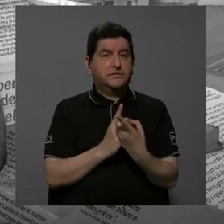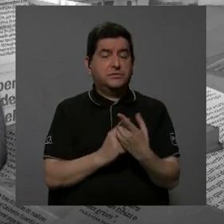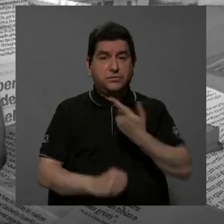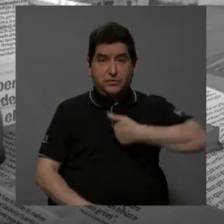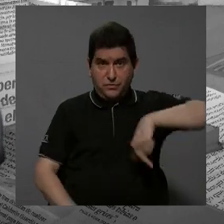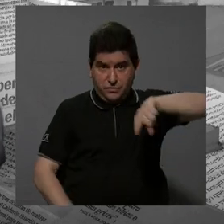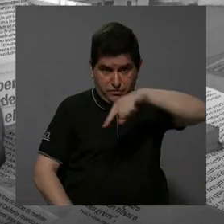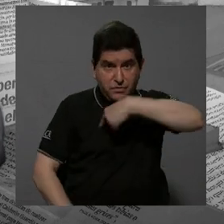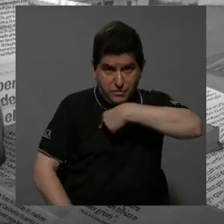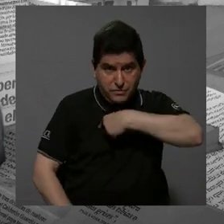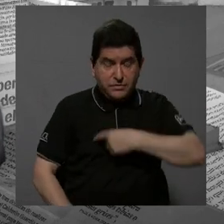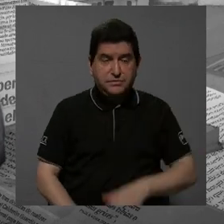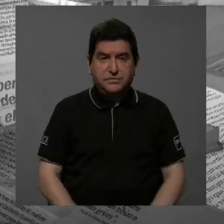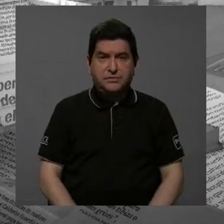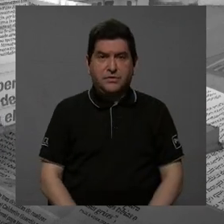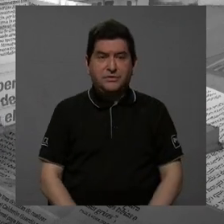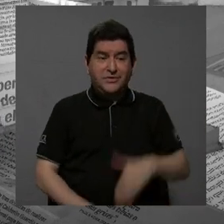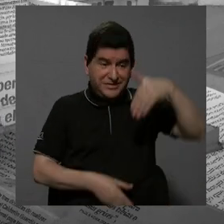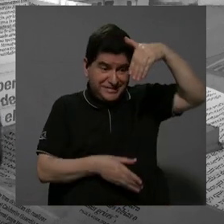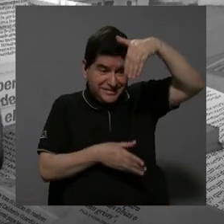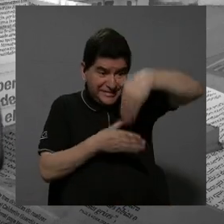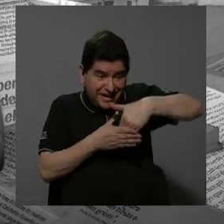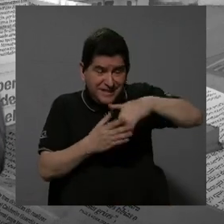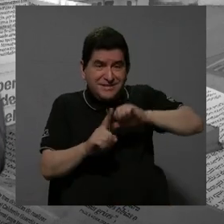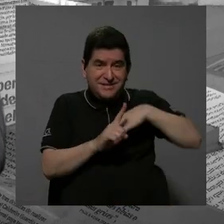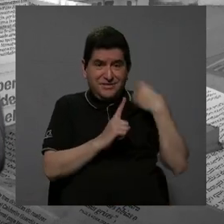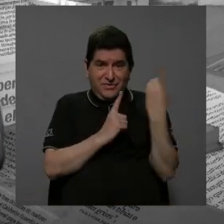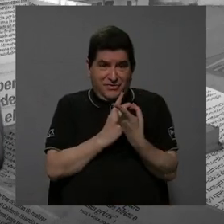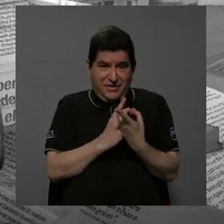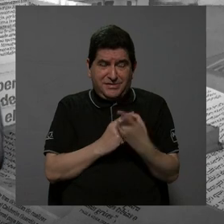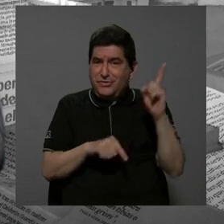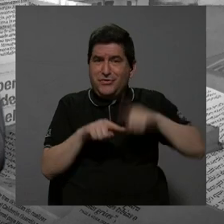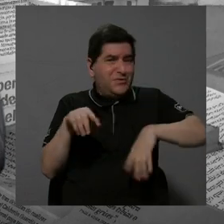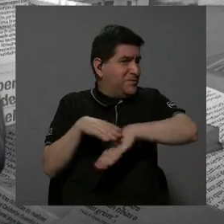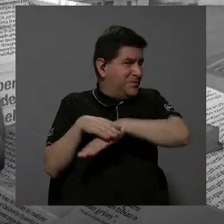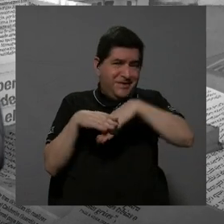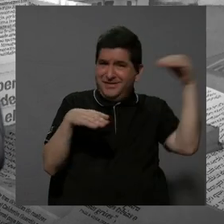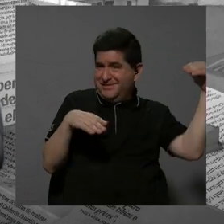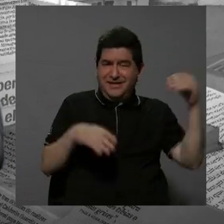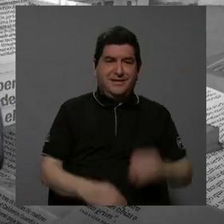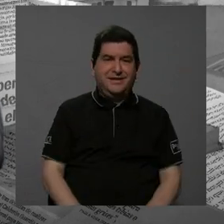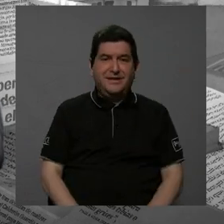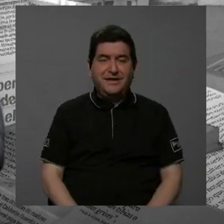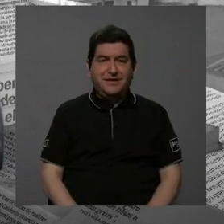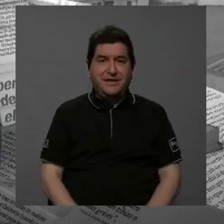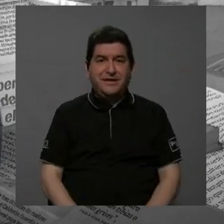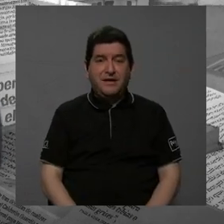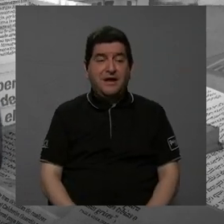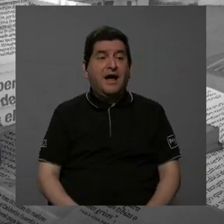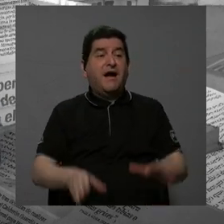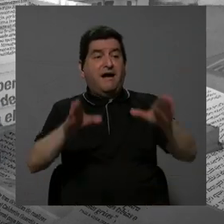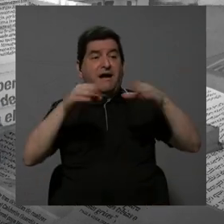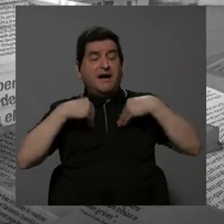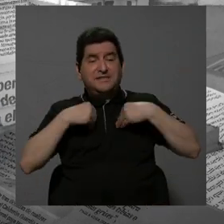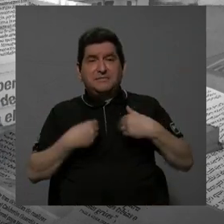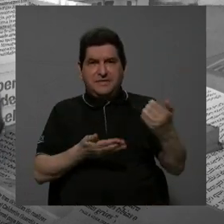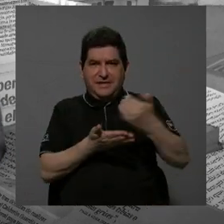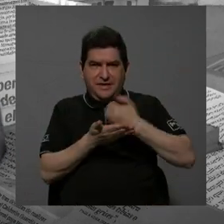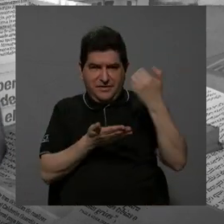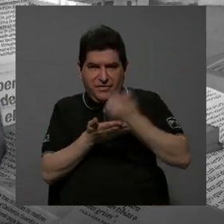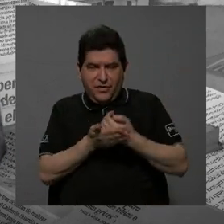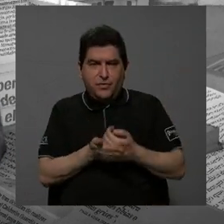vivimos inmersos en esta sociedad, no podemos abstraernos, recibimos los recursos públicos de la sociedad